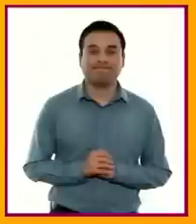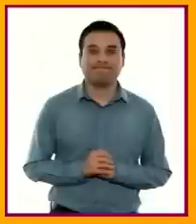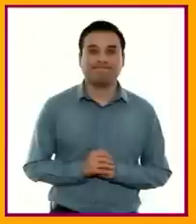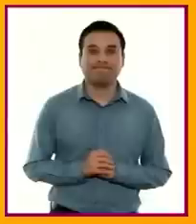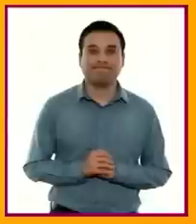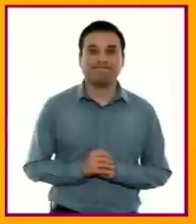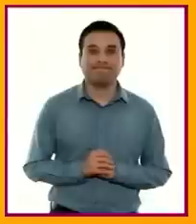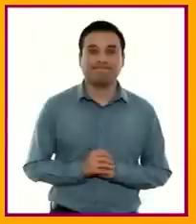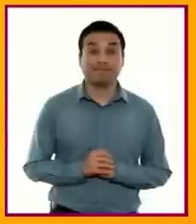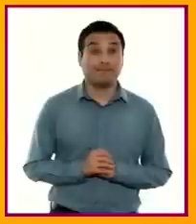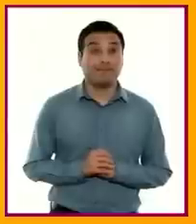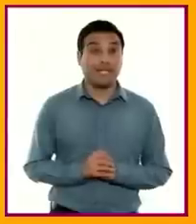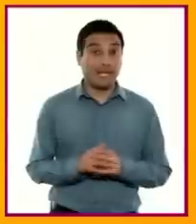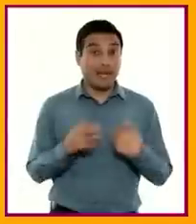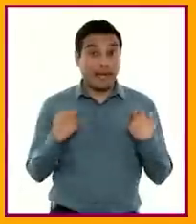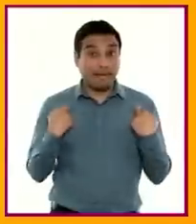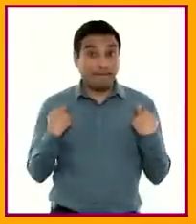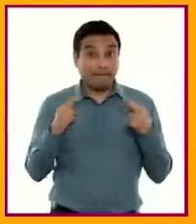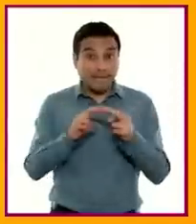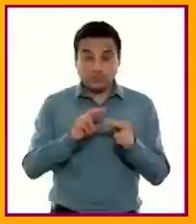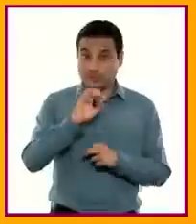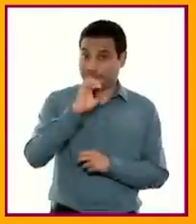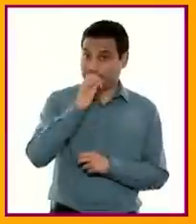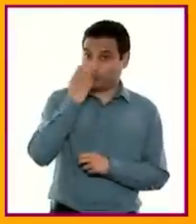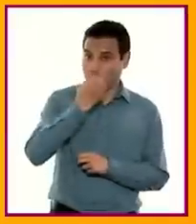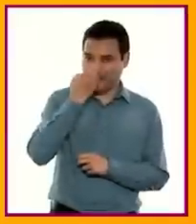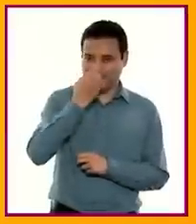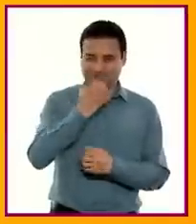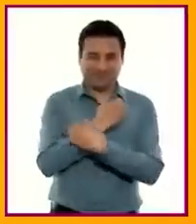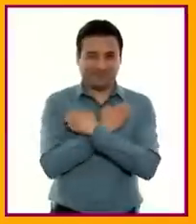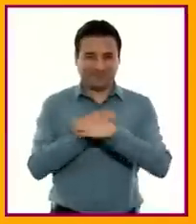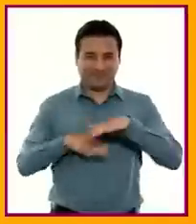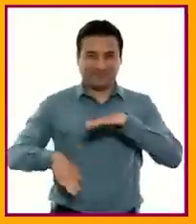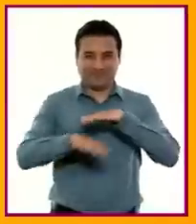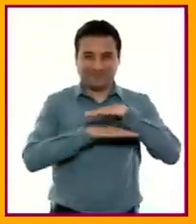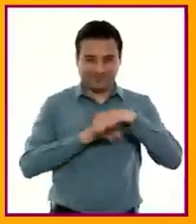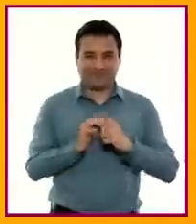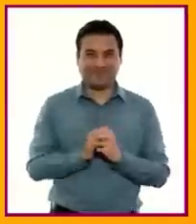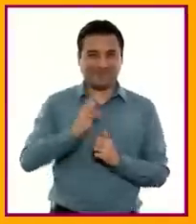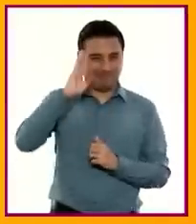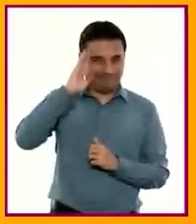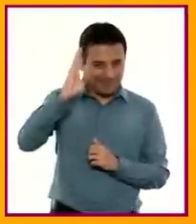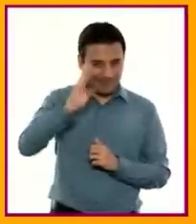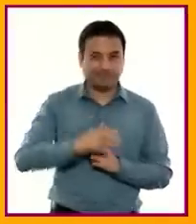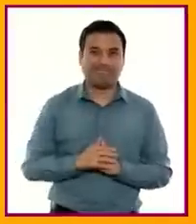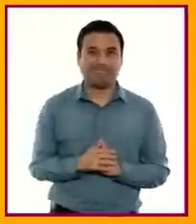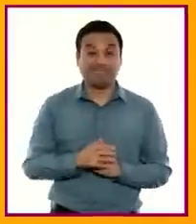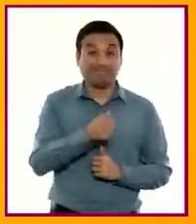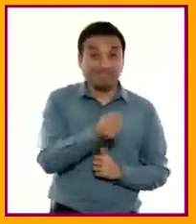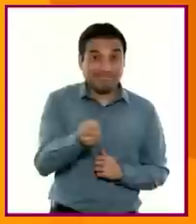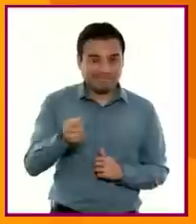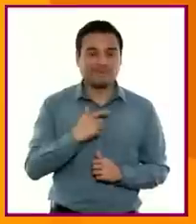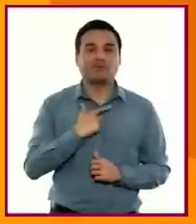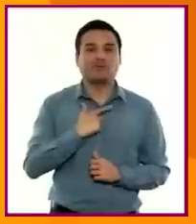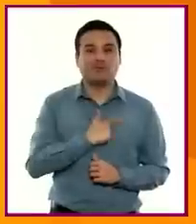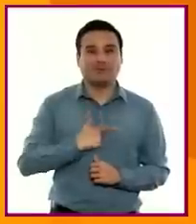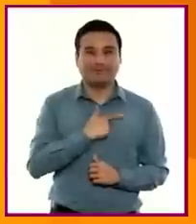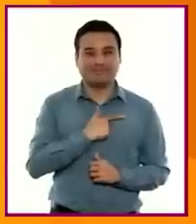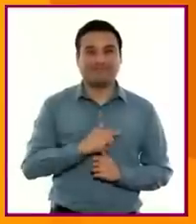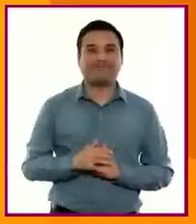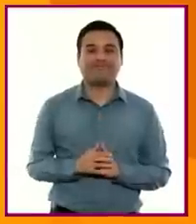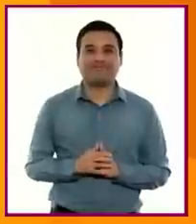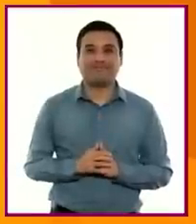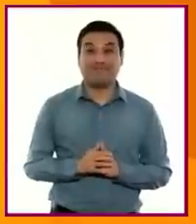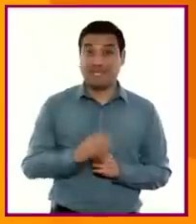Apreciables maestras y maestros de educación básica, me da mucho gusto saludarles y participar con ustedes. Los